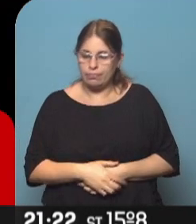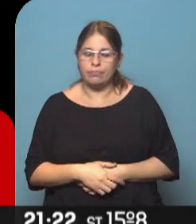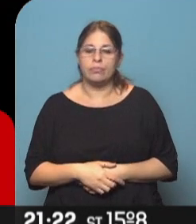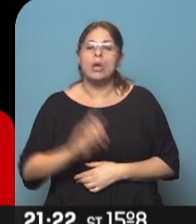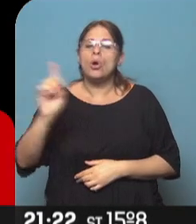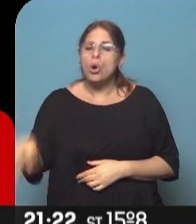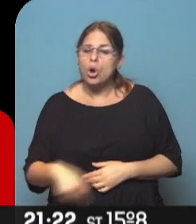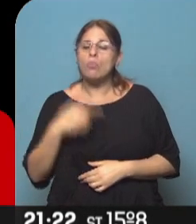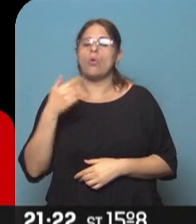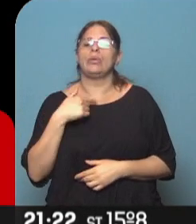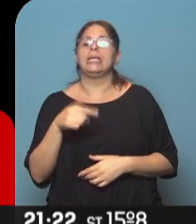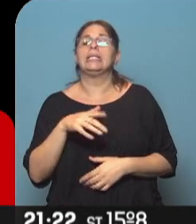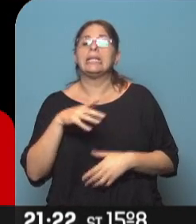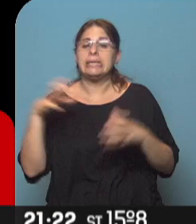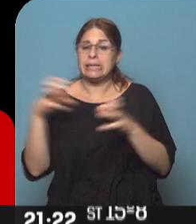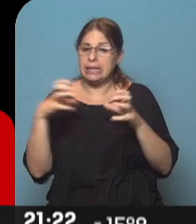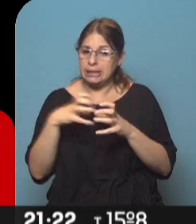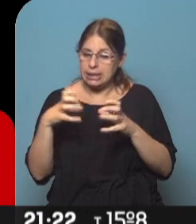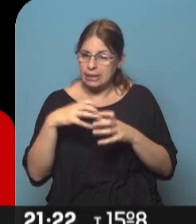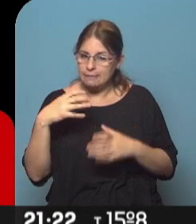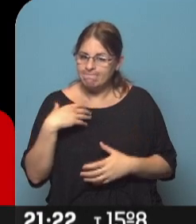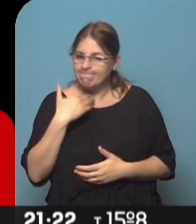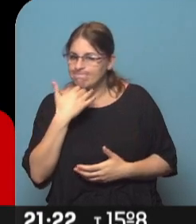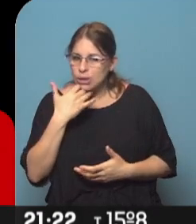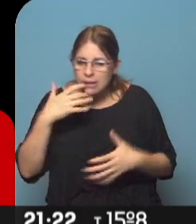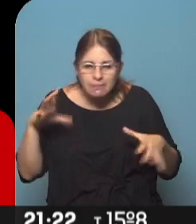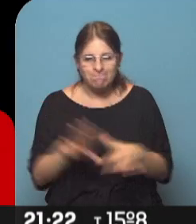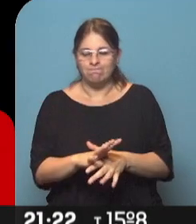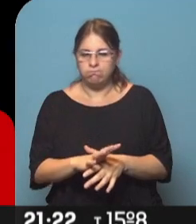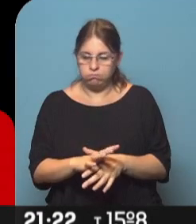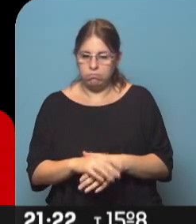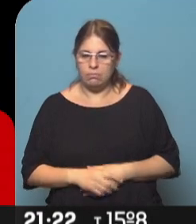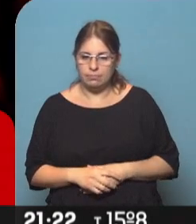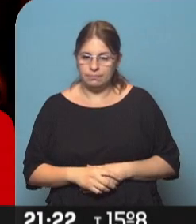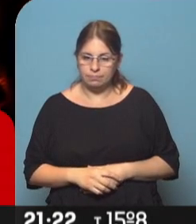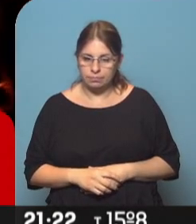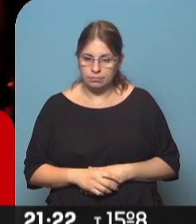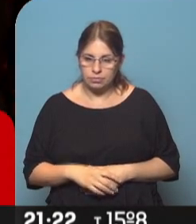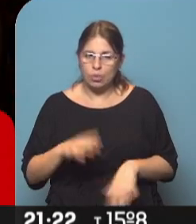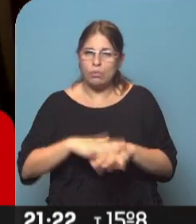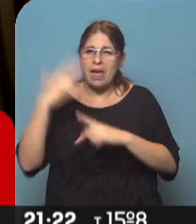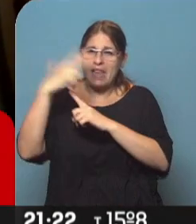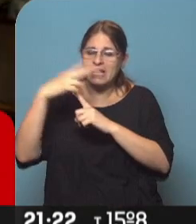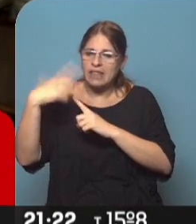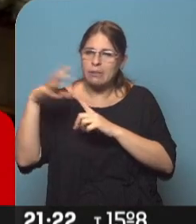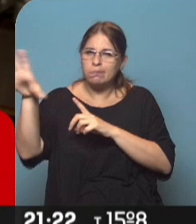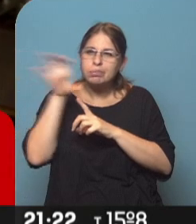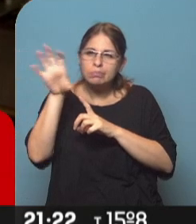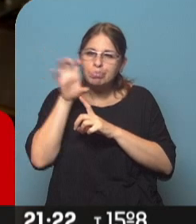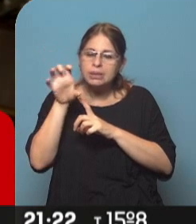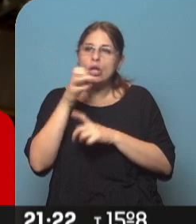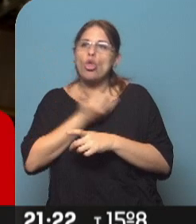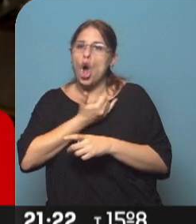origen de esas emisiones todavía tiene que ser precisado por la triangulación de las antenas que registraron esa